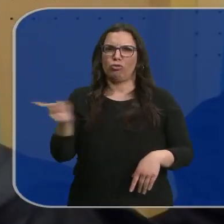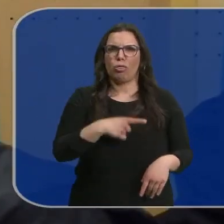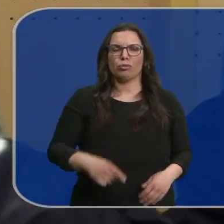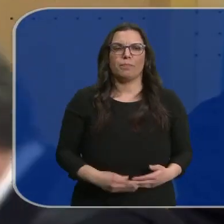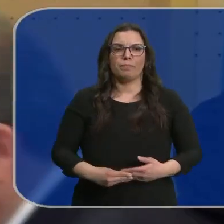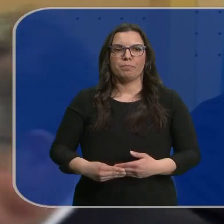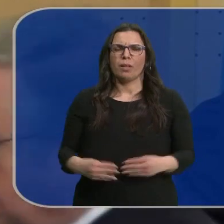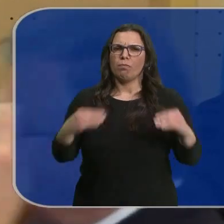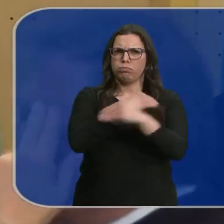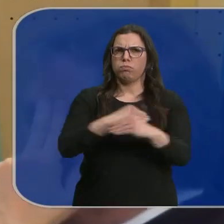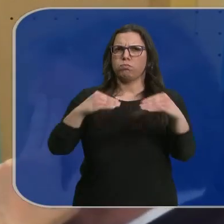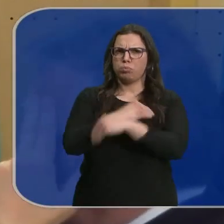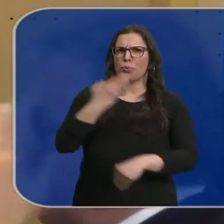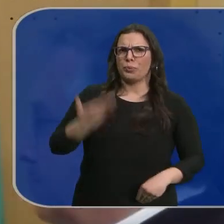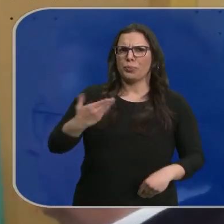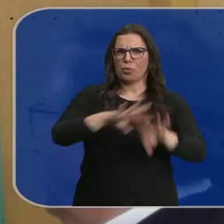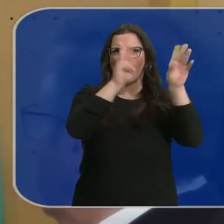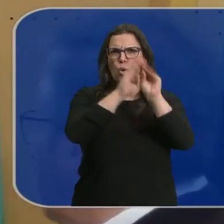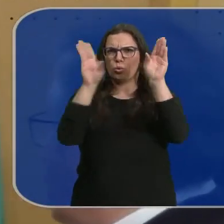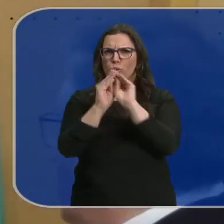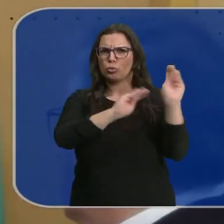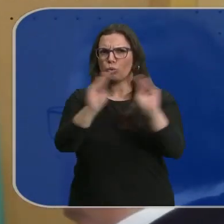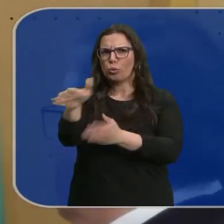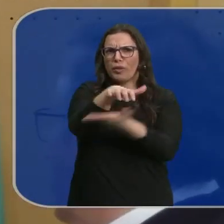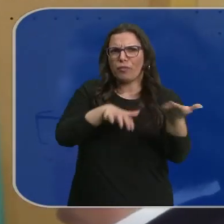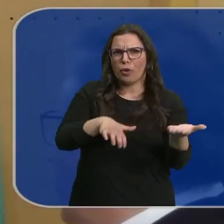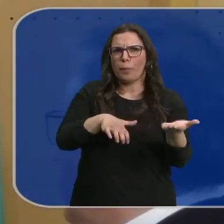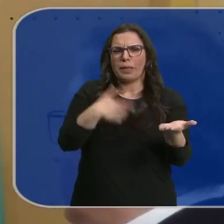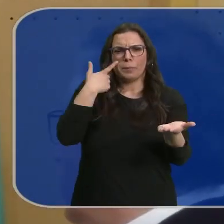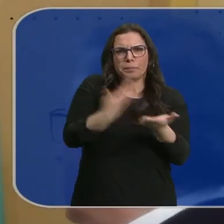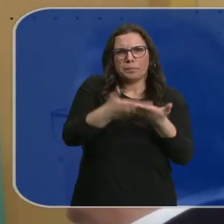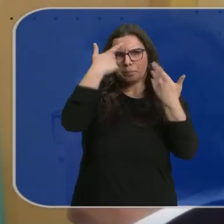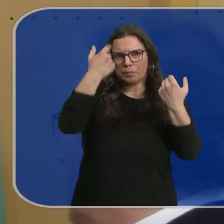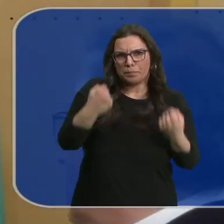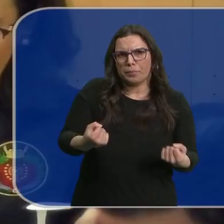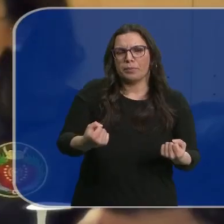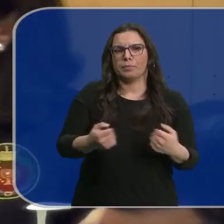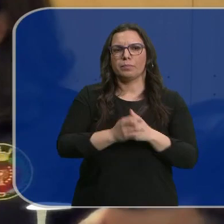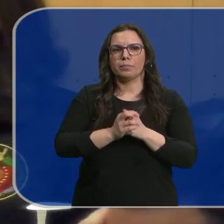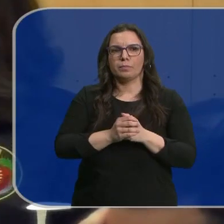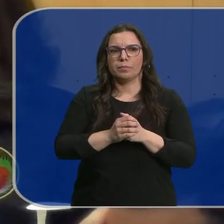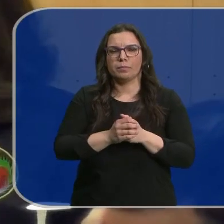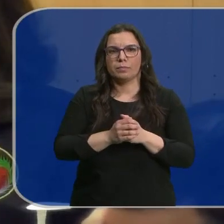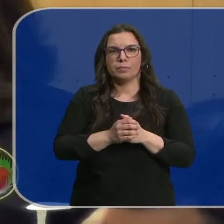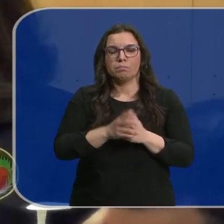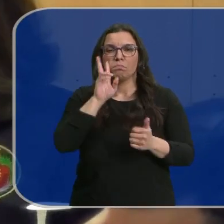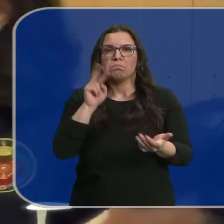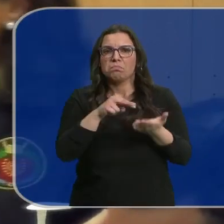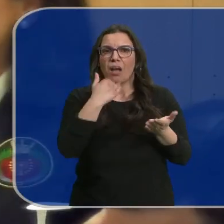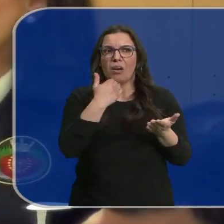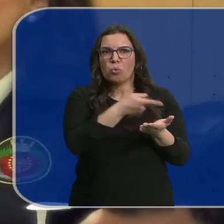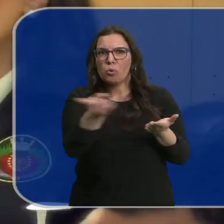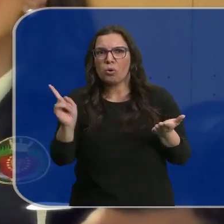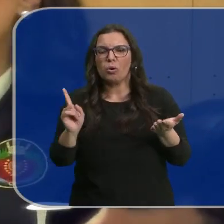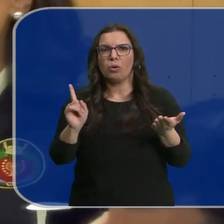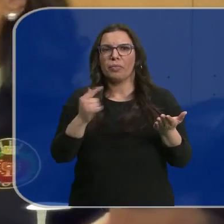Importantes discrepancias que existen en sus conclusiones en los informes periciales que obran en las actuaciones. Ni siquiera se contempla en ninguno